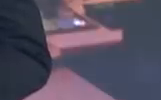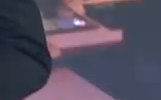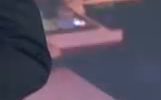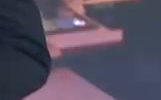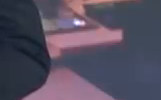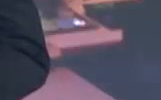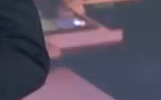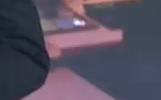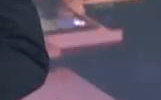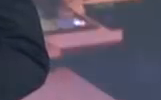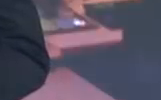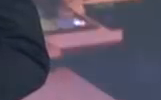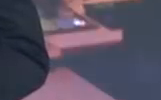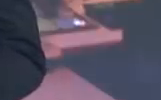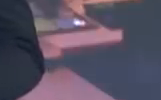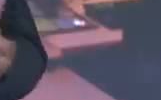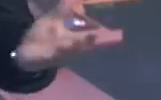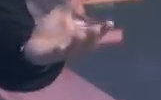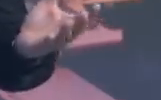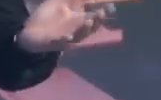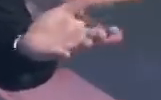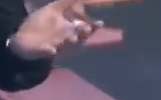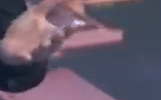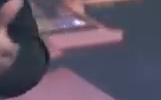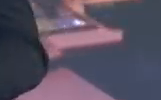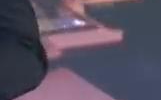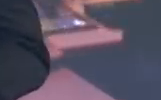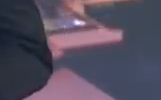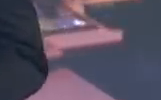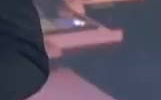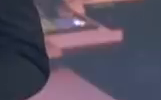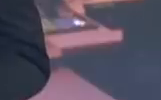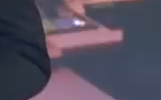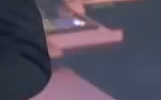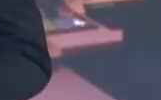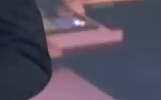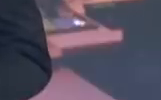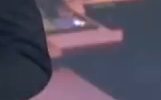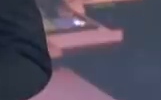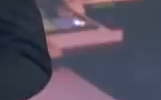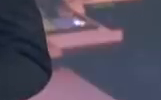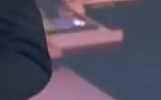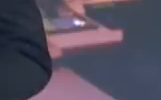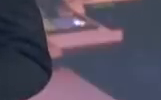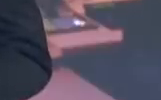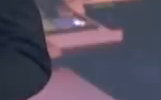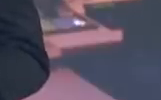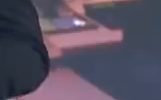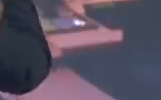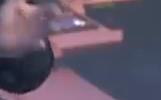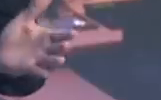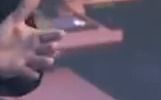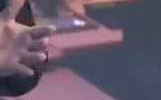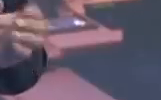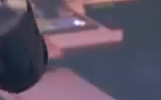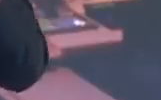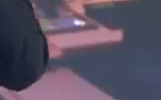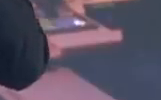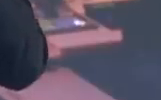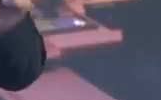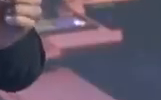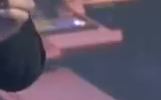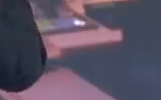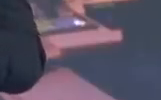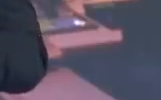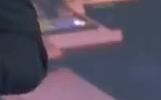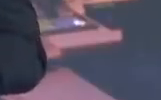actualización que a esta hora se puede ofrecer de la información dada por el jefe de estado y la vicepresidenta ejecutiva de la república ambos han